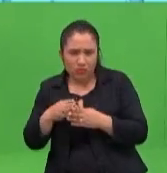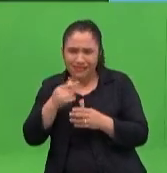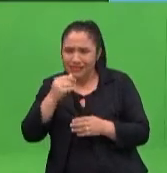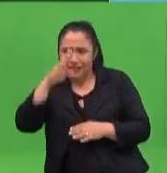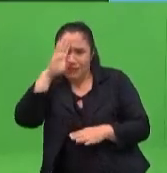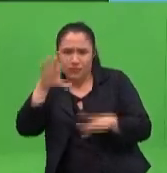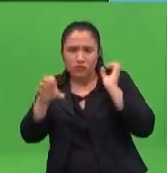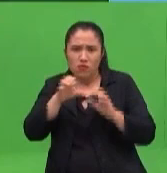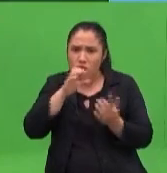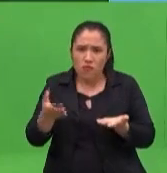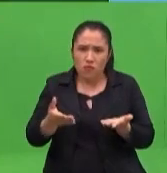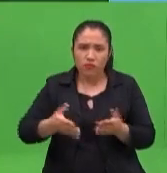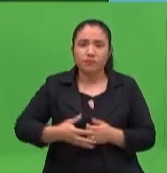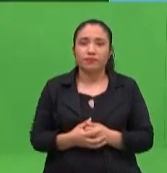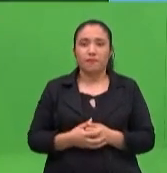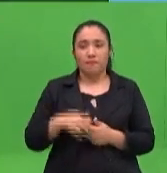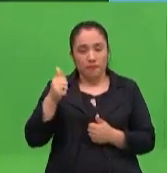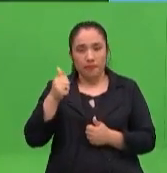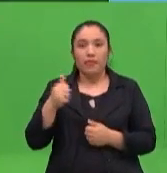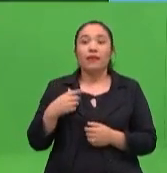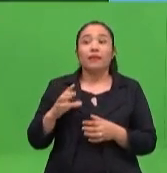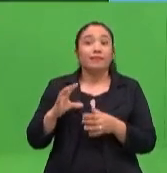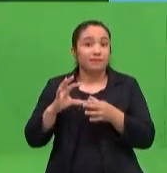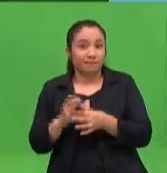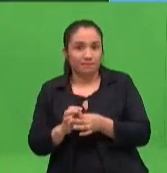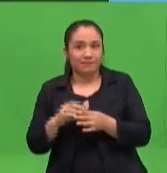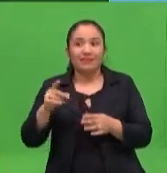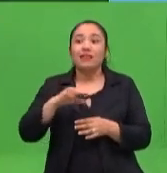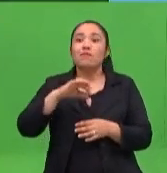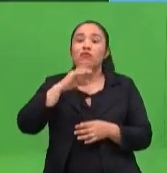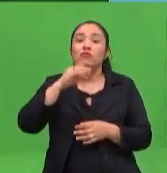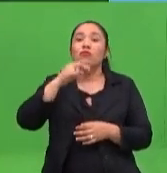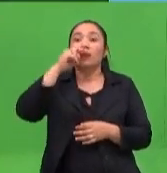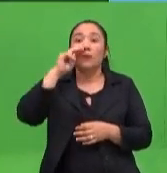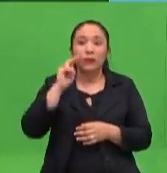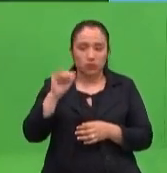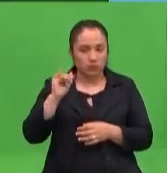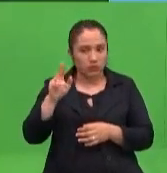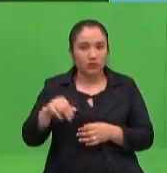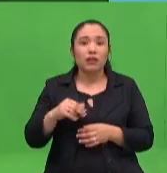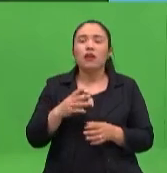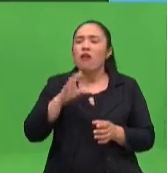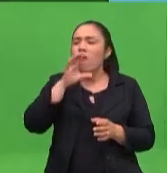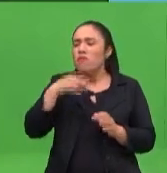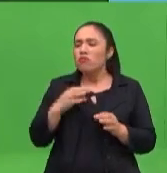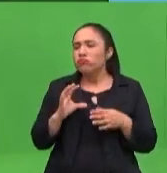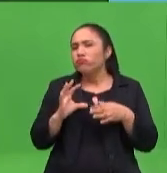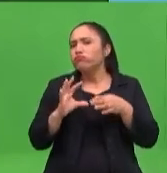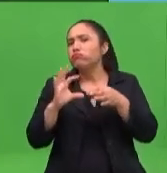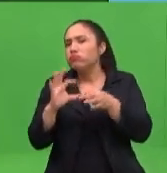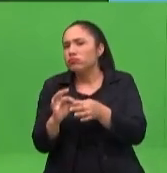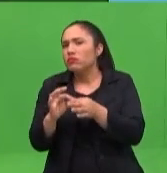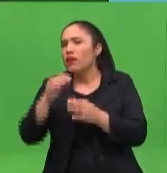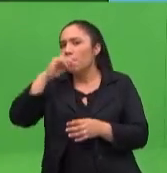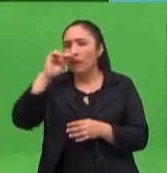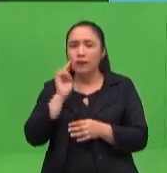ahí vemos luego ya una de las deficiencias en general de la educación. O sea, la educación, ¿verdad? En general se hace igualitaria